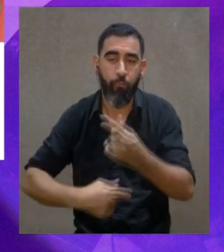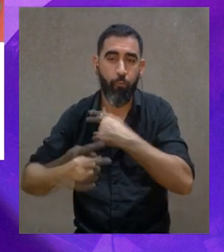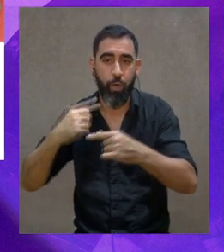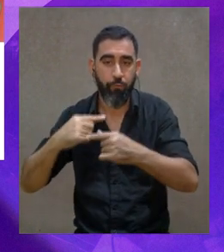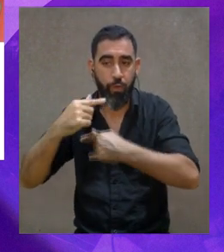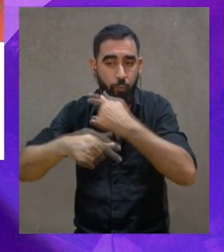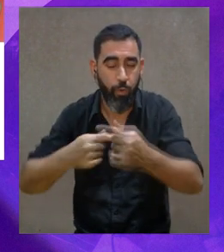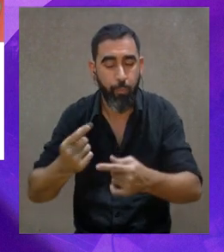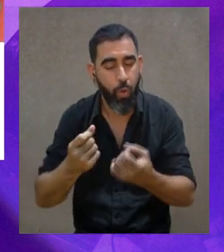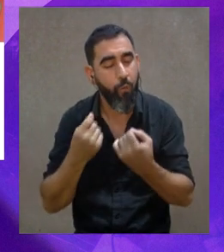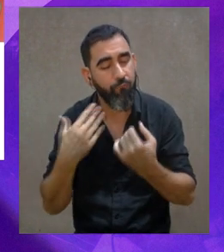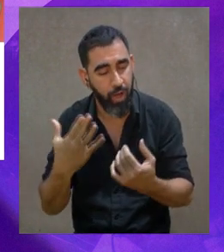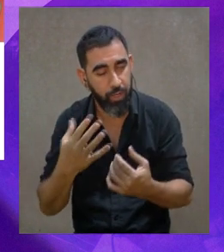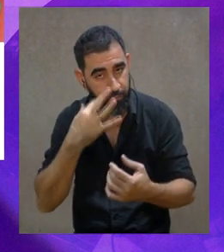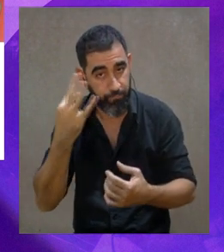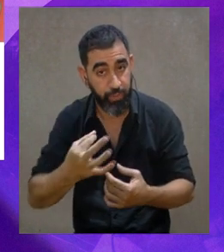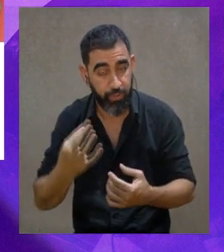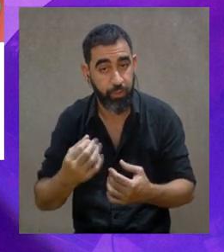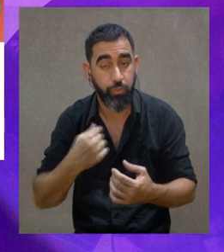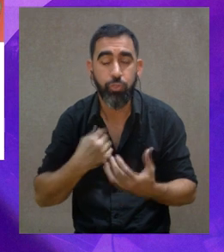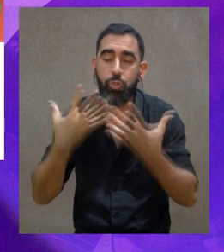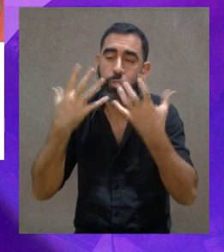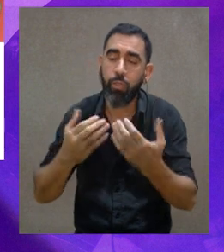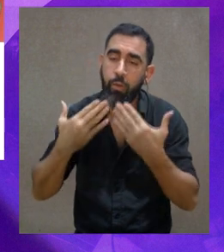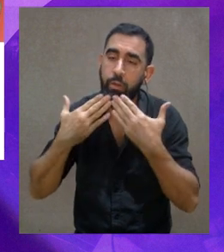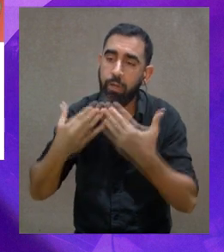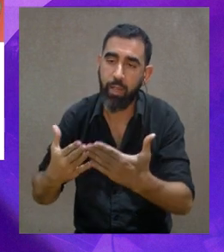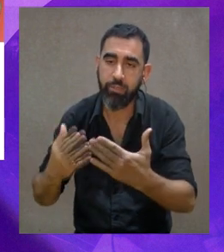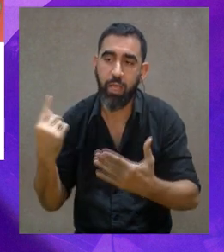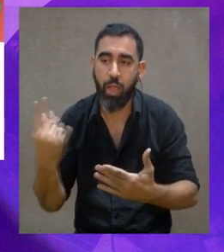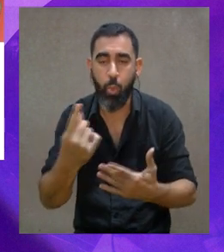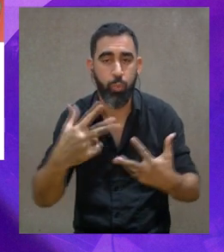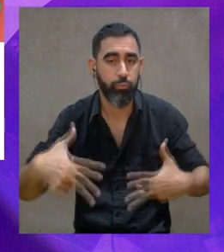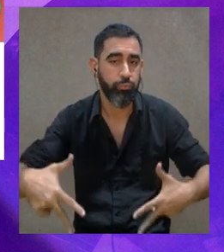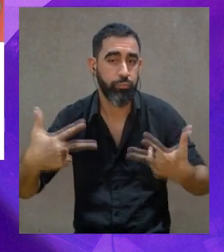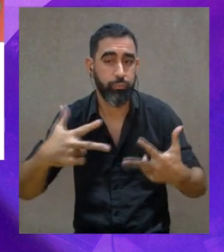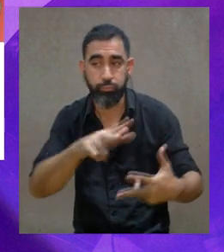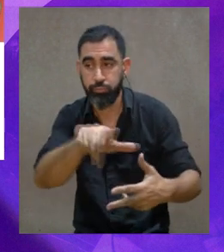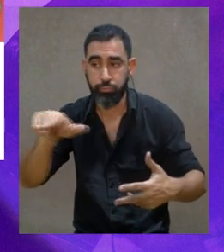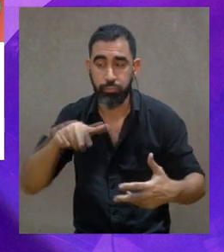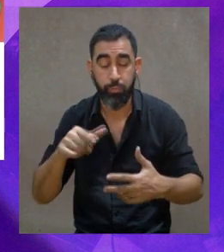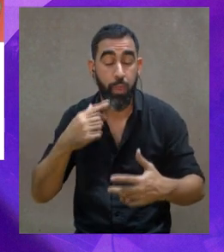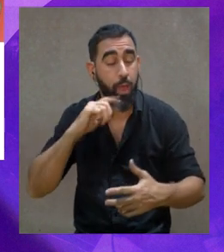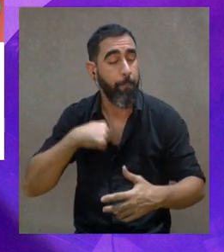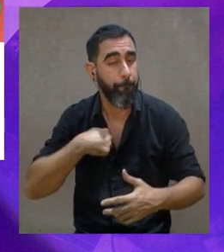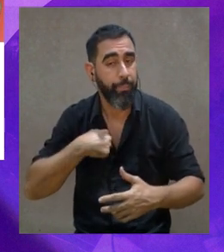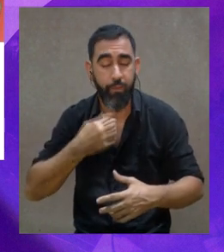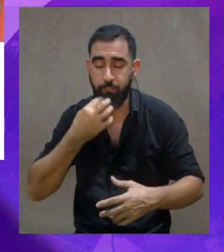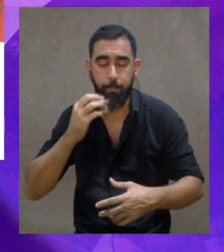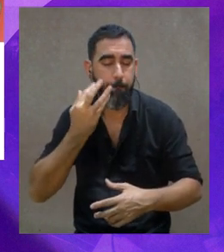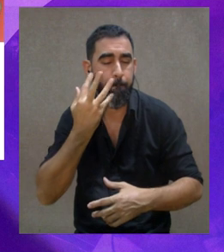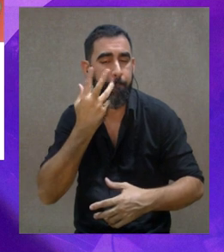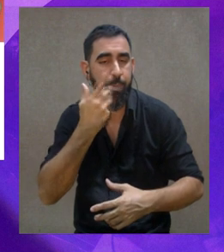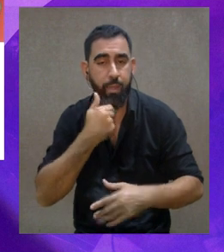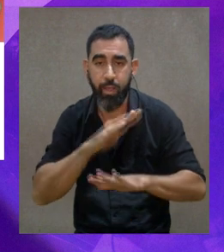los artistas y las personas porque todos somos artistas en alguna medida o en algún lugar deberíamos